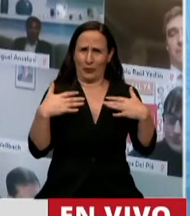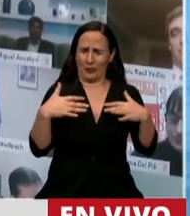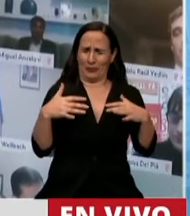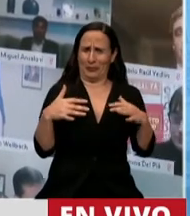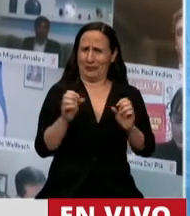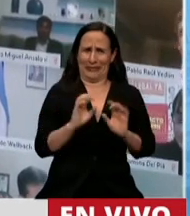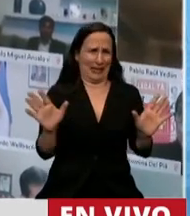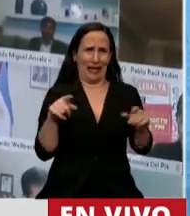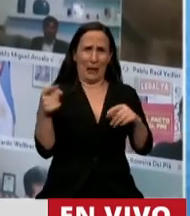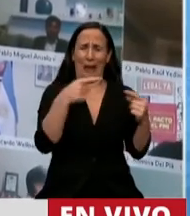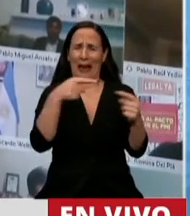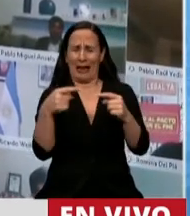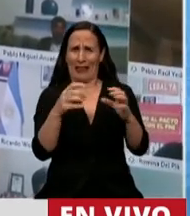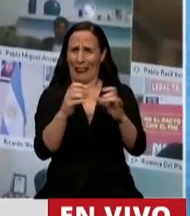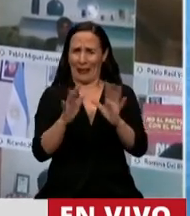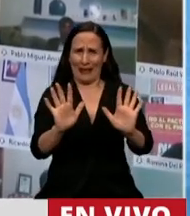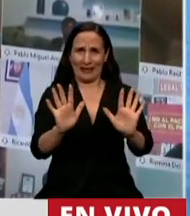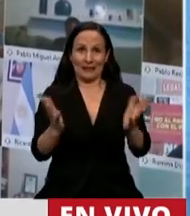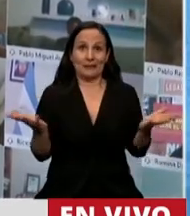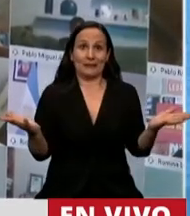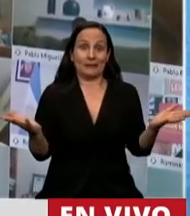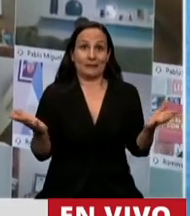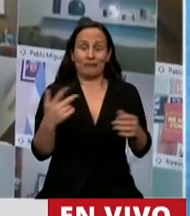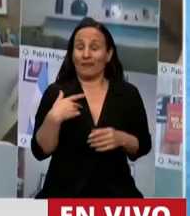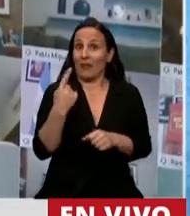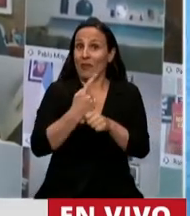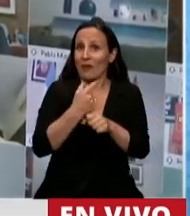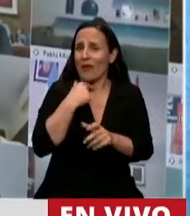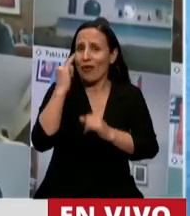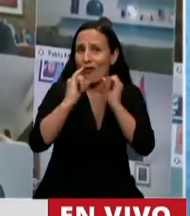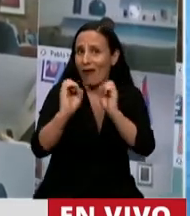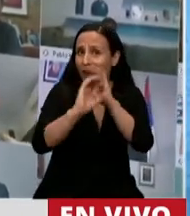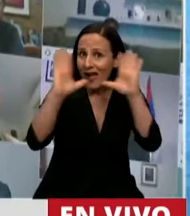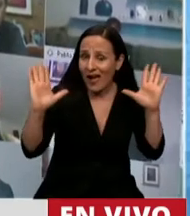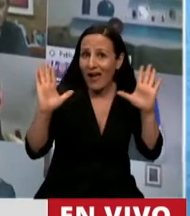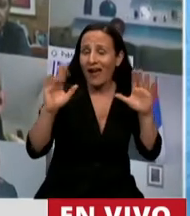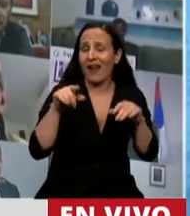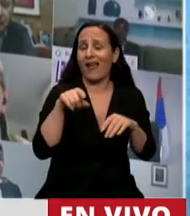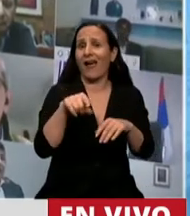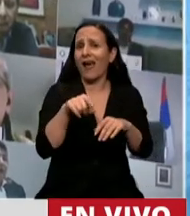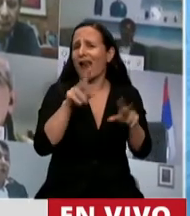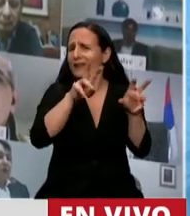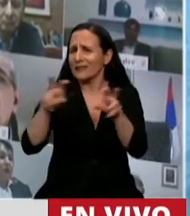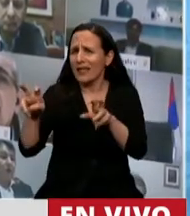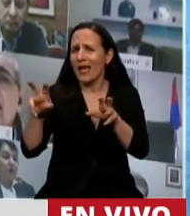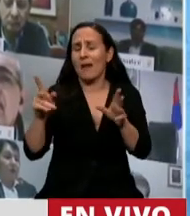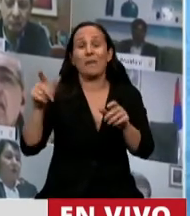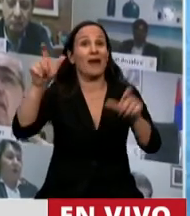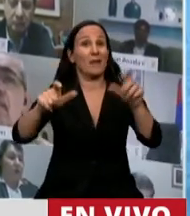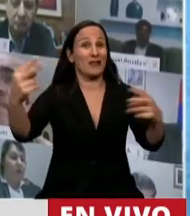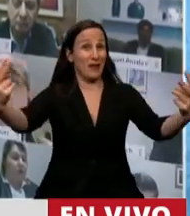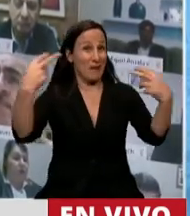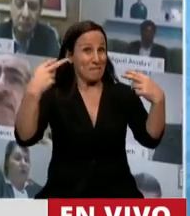este debate. En principio voy a aclarar algunas cuestiones que tienen que ver para que quienes nos están